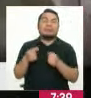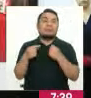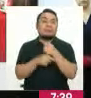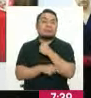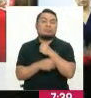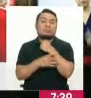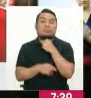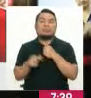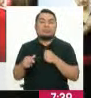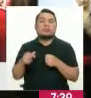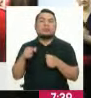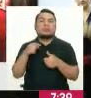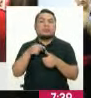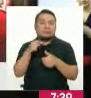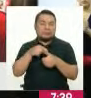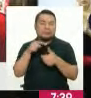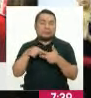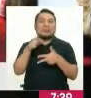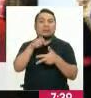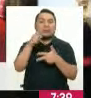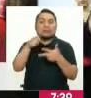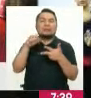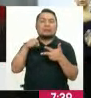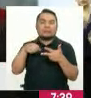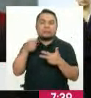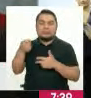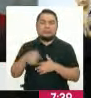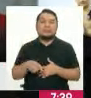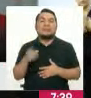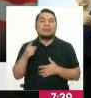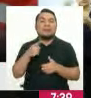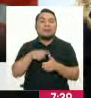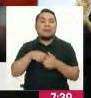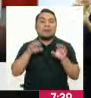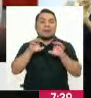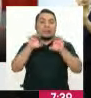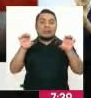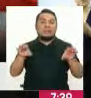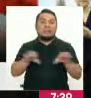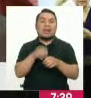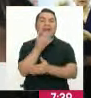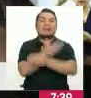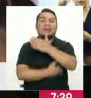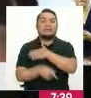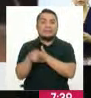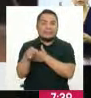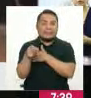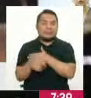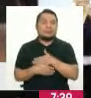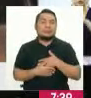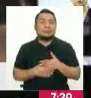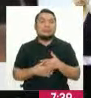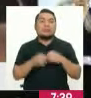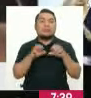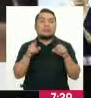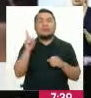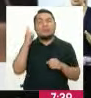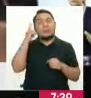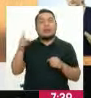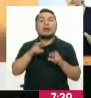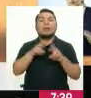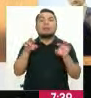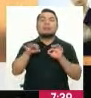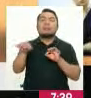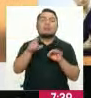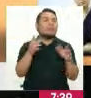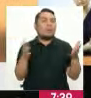cumplido los tres requisitos. Y uno de los requisitos es la certificación de la discapacidad. Entonces, no es que en otras regiones no